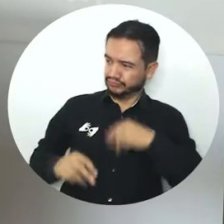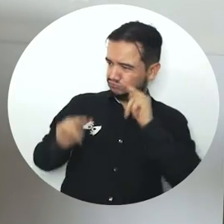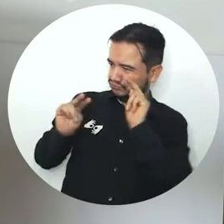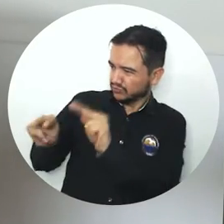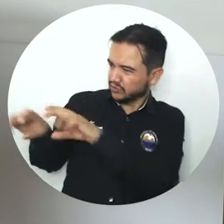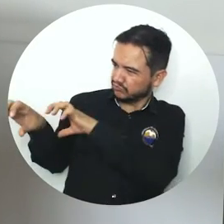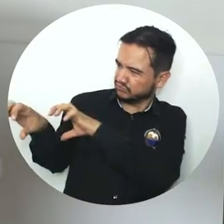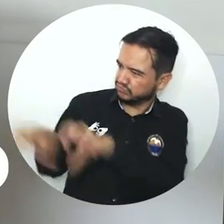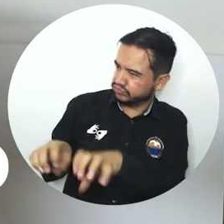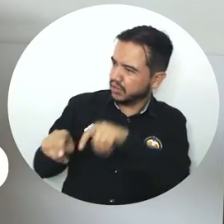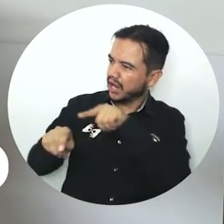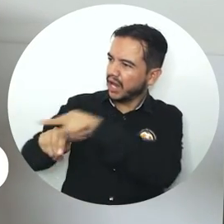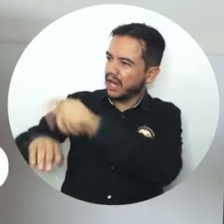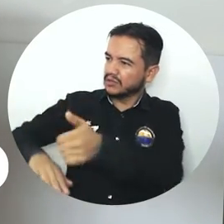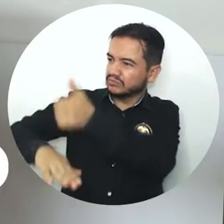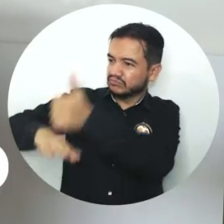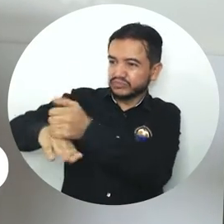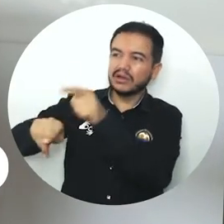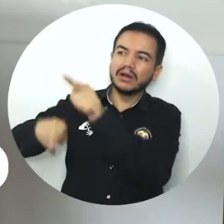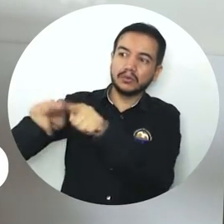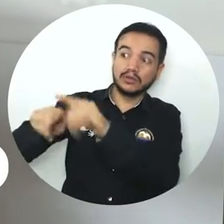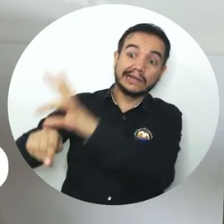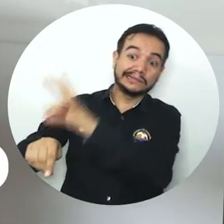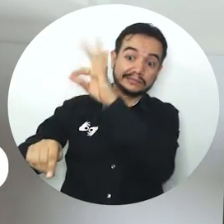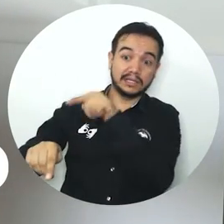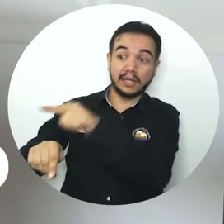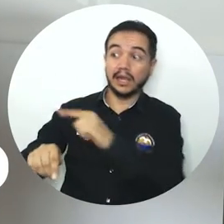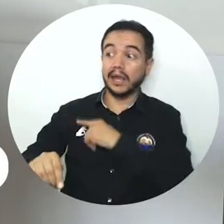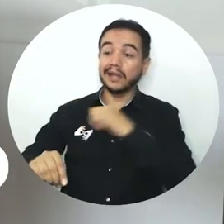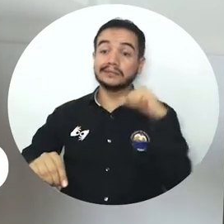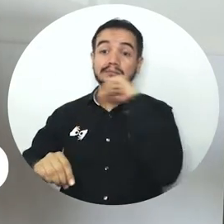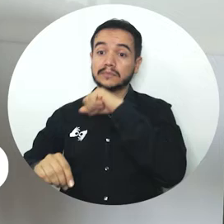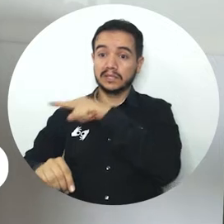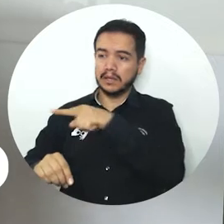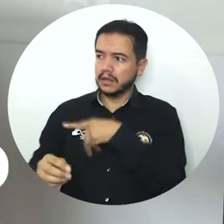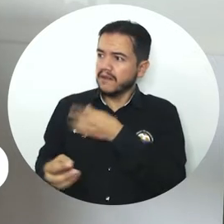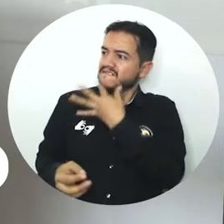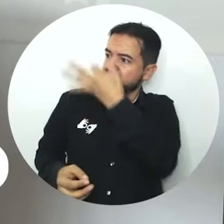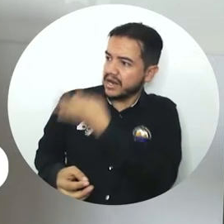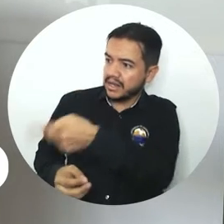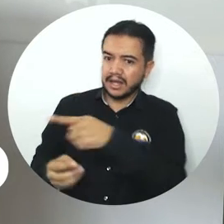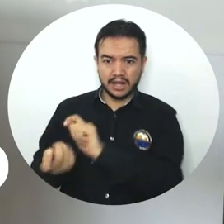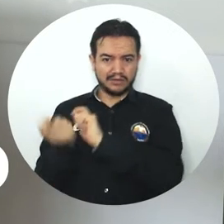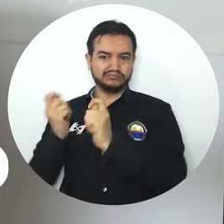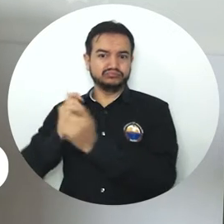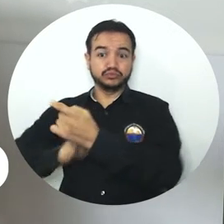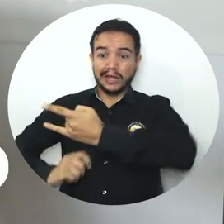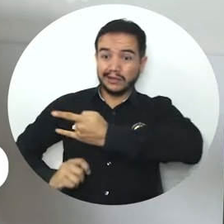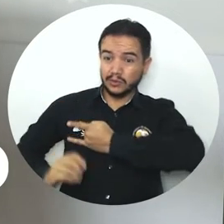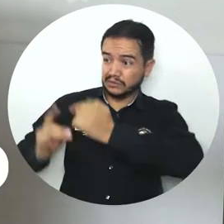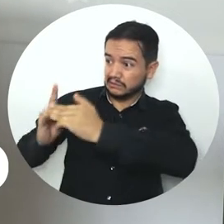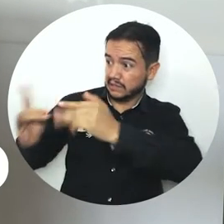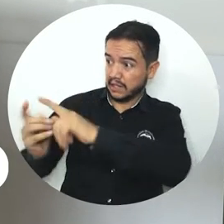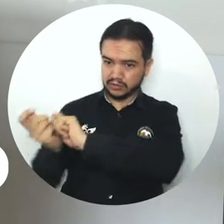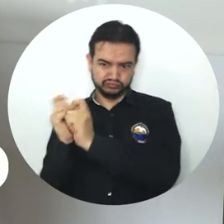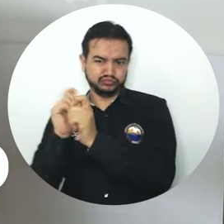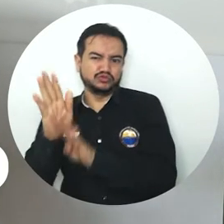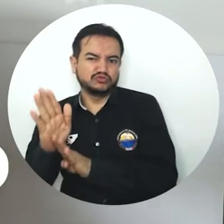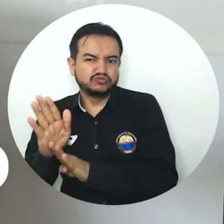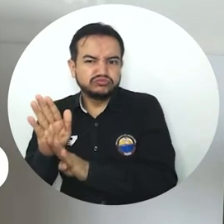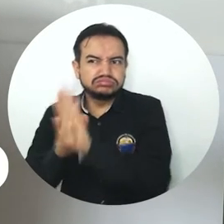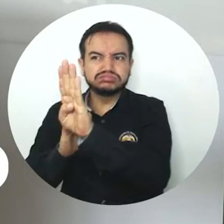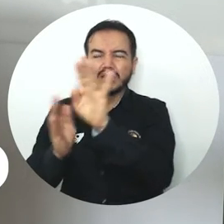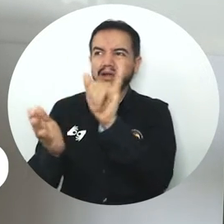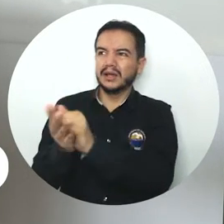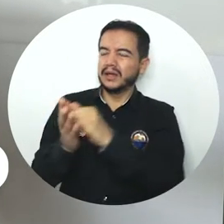Resaltar la labor de rectores como el rector Pablo Vera, la Universidad Magdalena, que ha transformado por completo esa universidad, la acreditación institucional, la